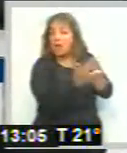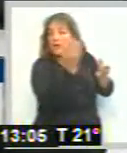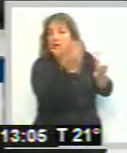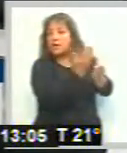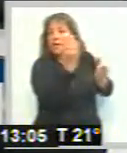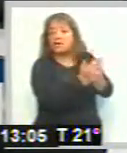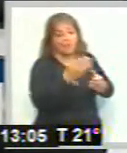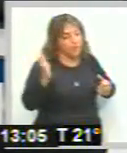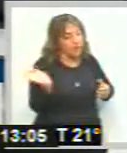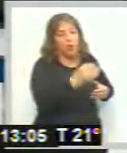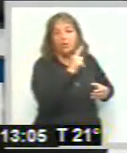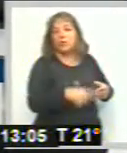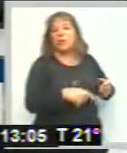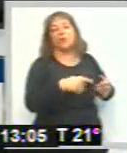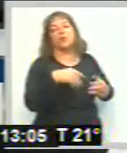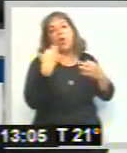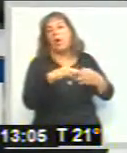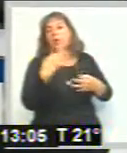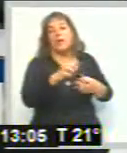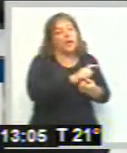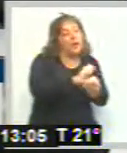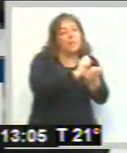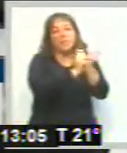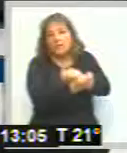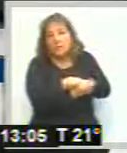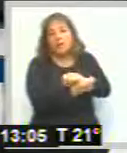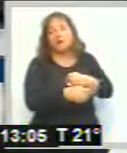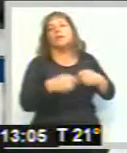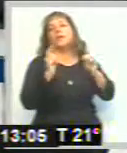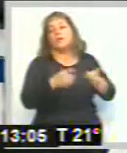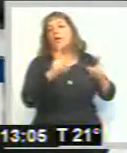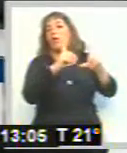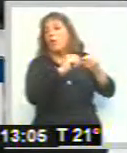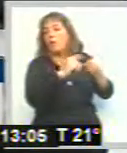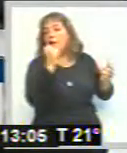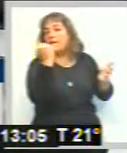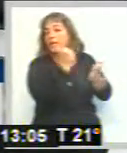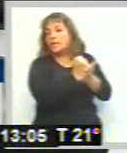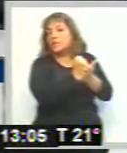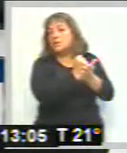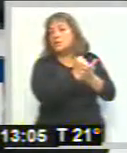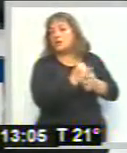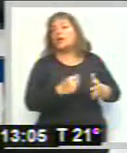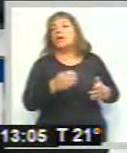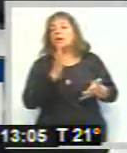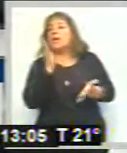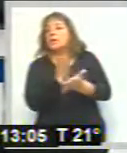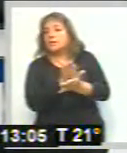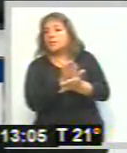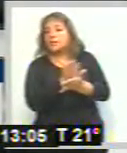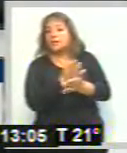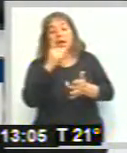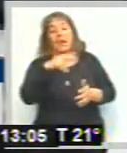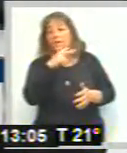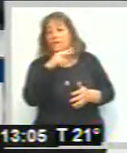obliga a la reprogramación de las audiencias y estaríamos con una fecha estimativa del dictado de la sentencia el